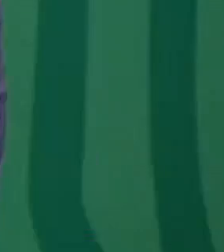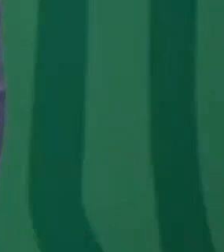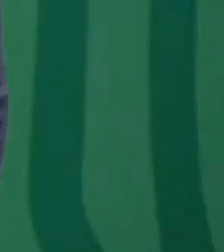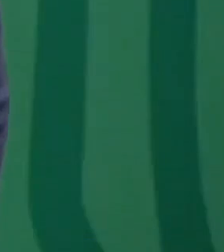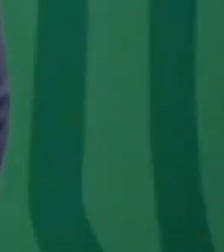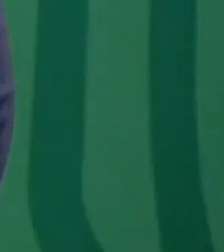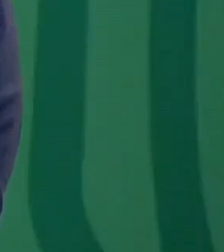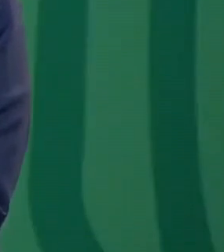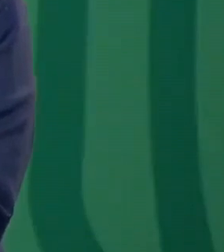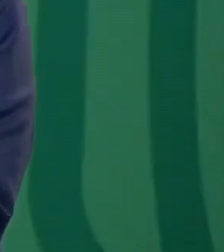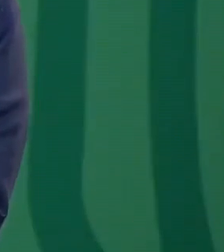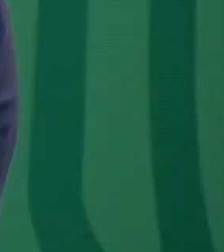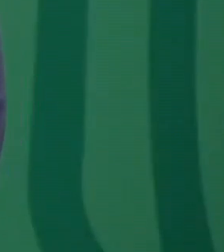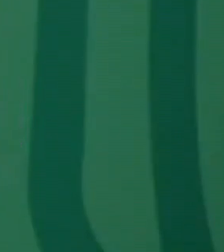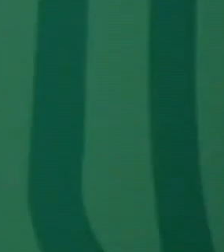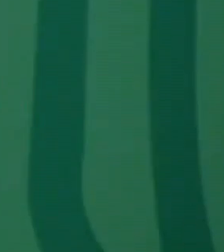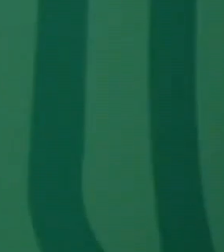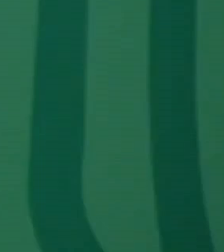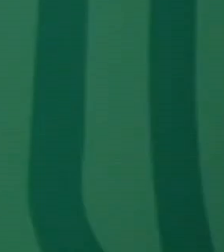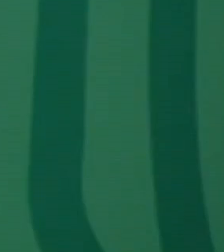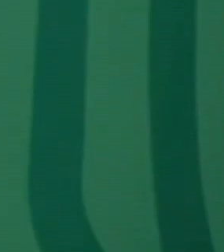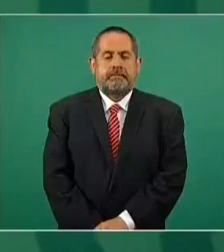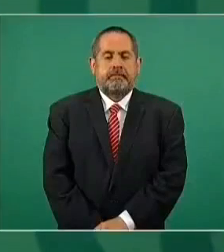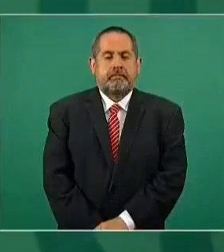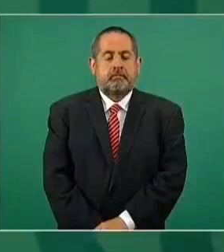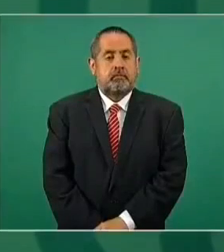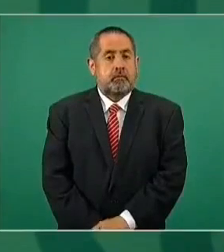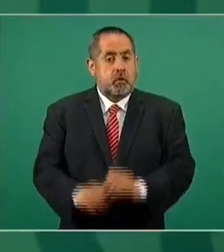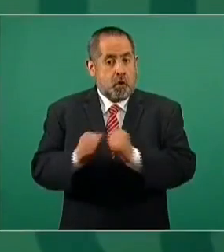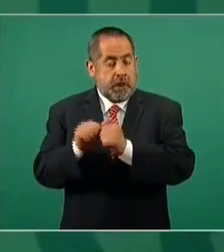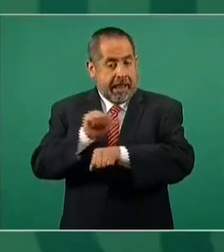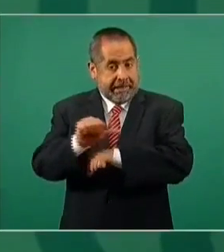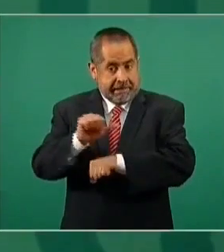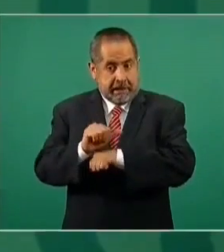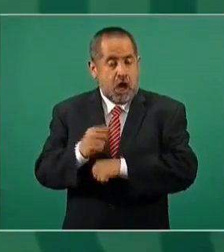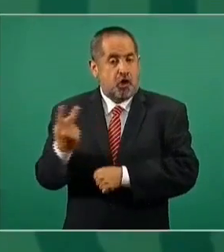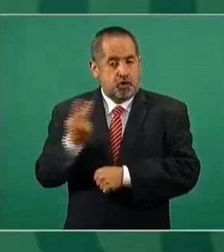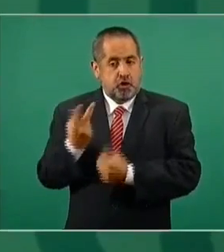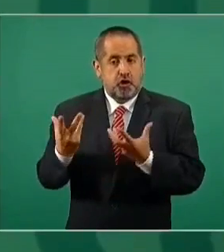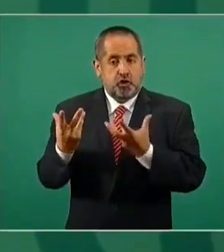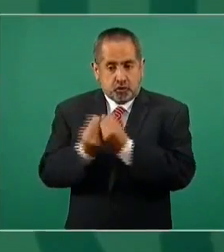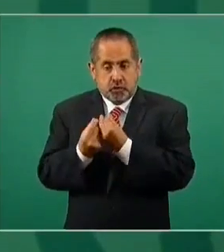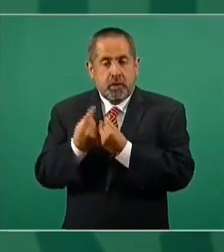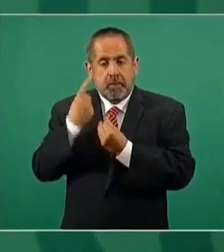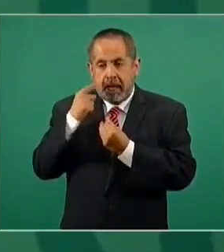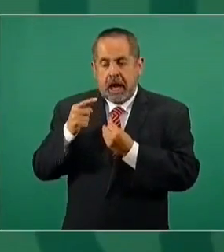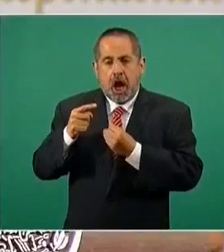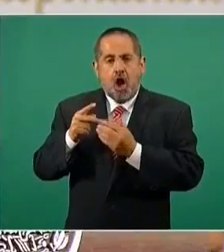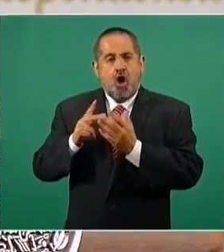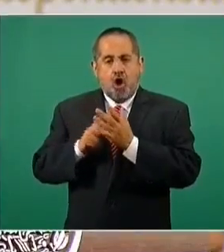Nosotros ayudamos para que lograran la reestructuración